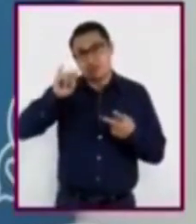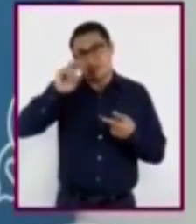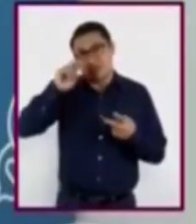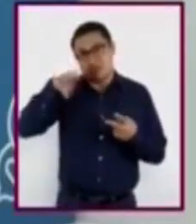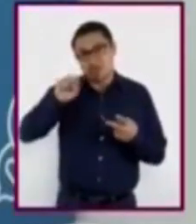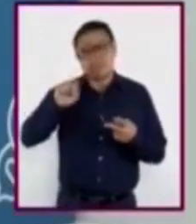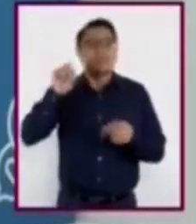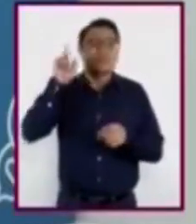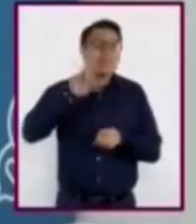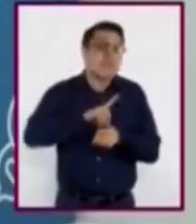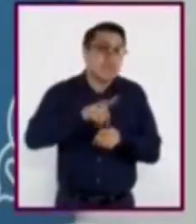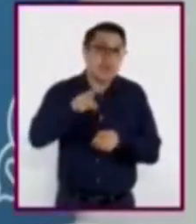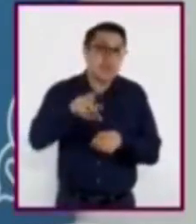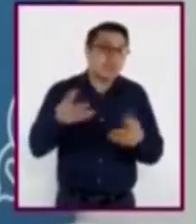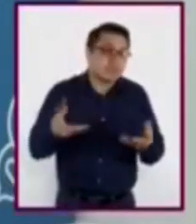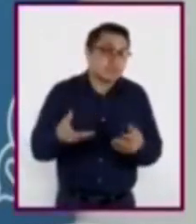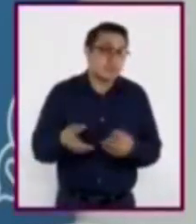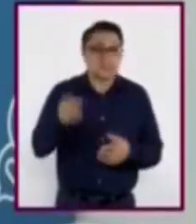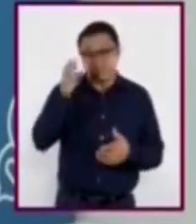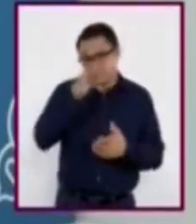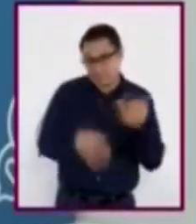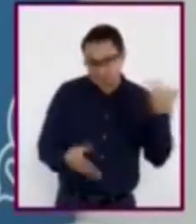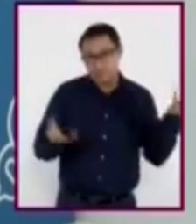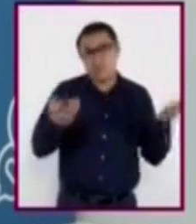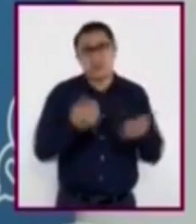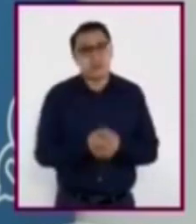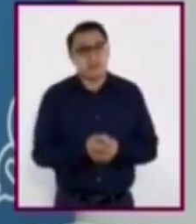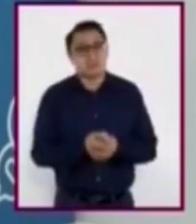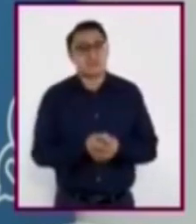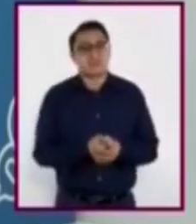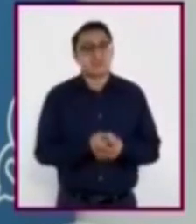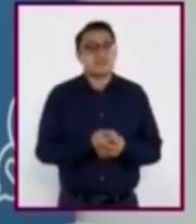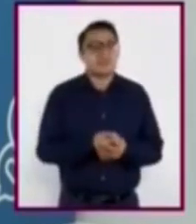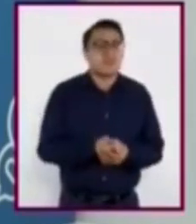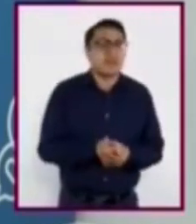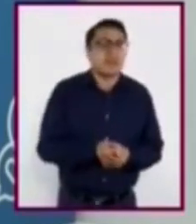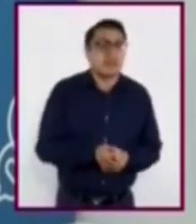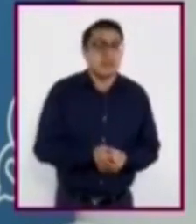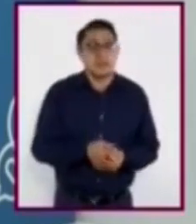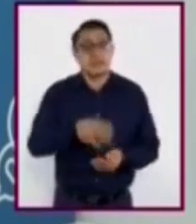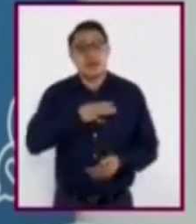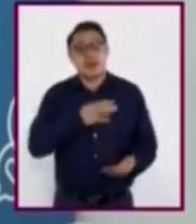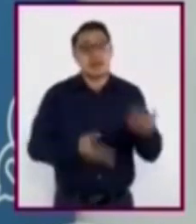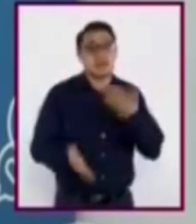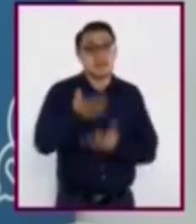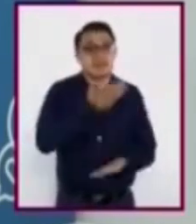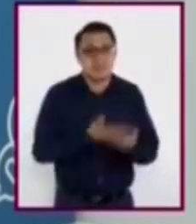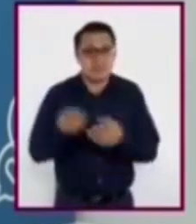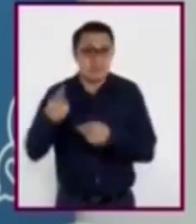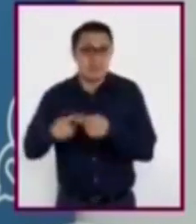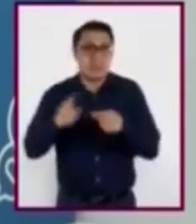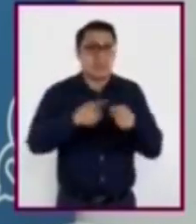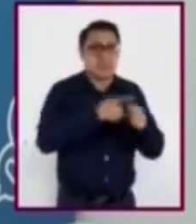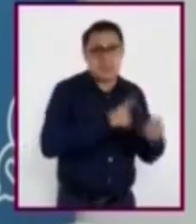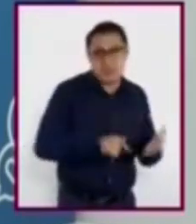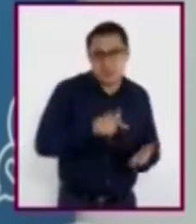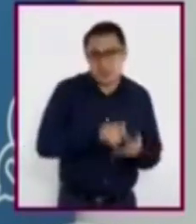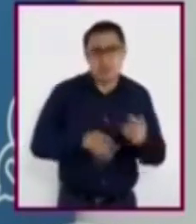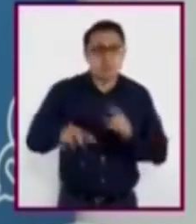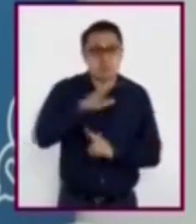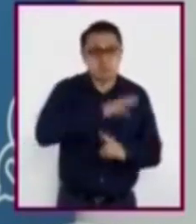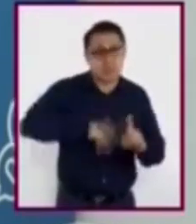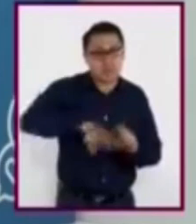Como habrán concluido, nos desenvolvemos en distintos espacios, ambientes o contextos. Y podemos